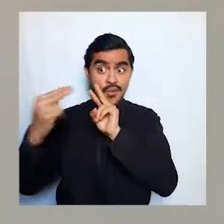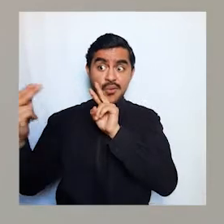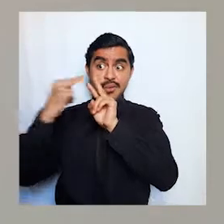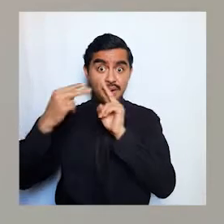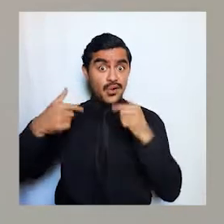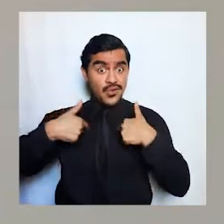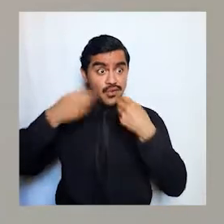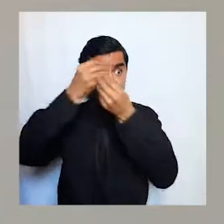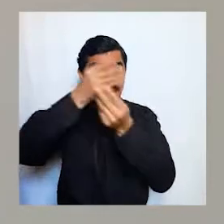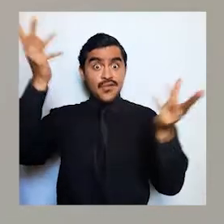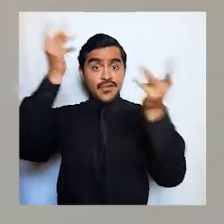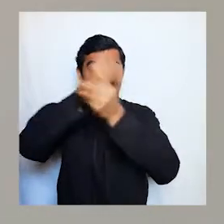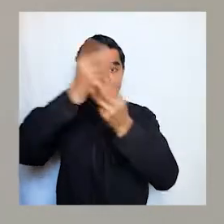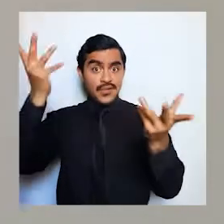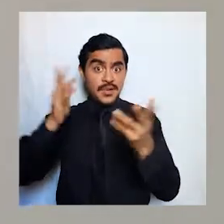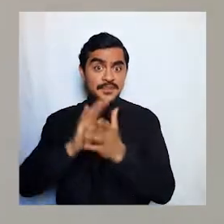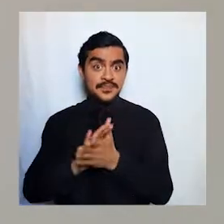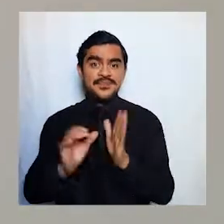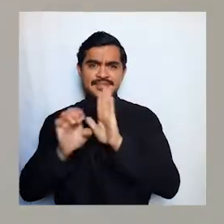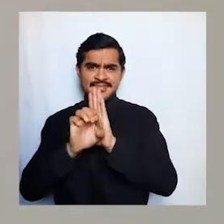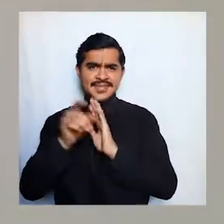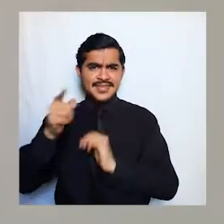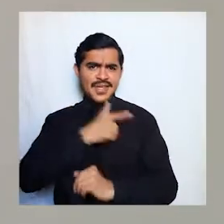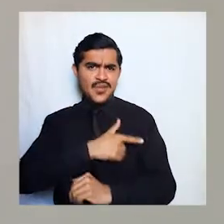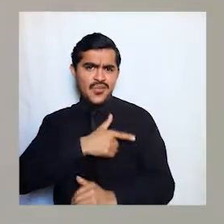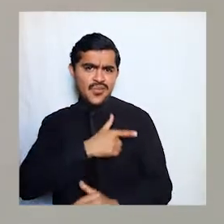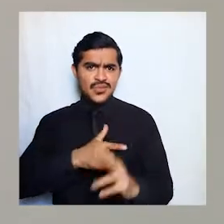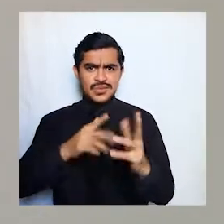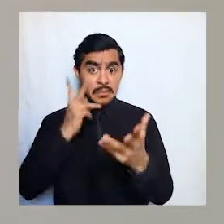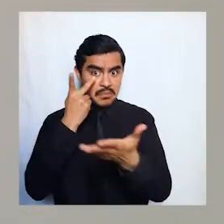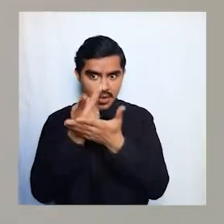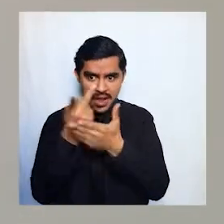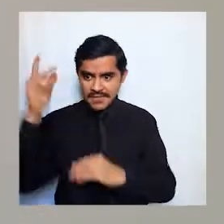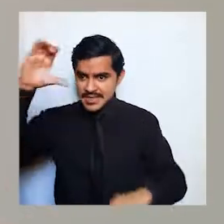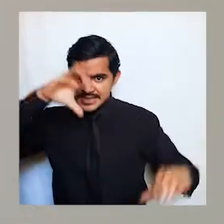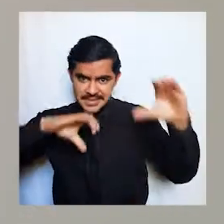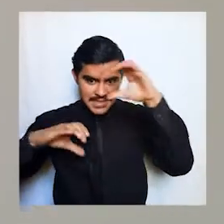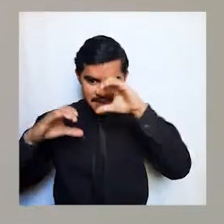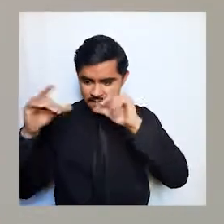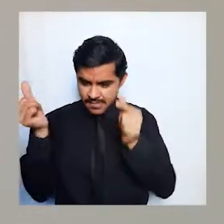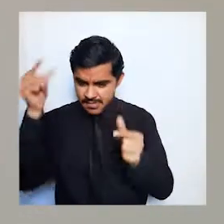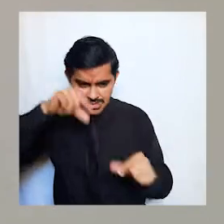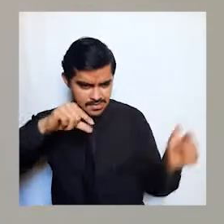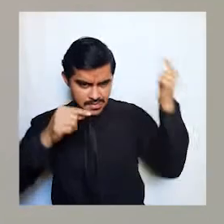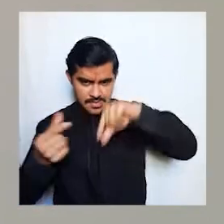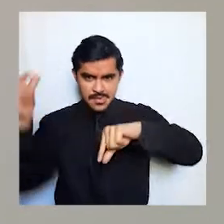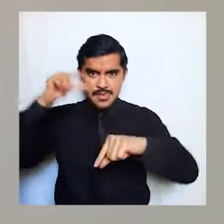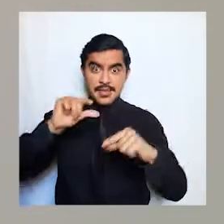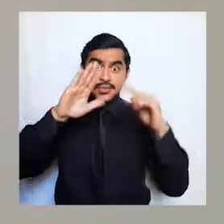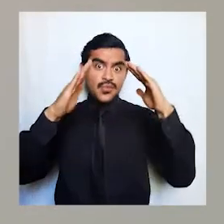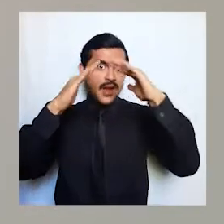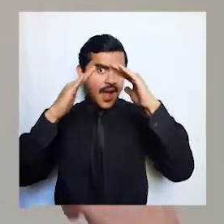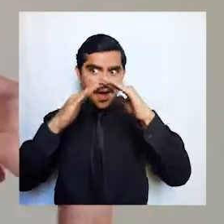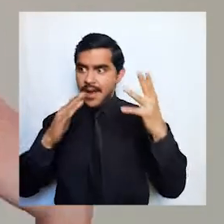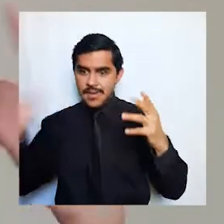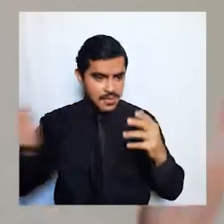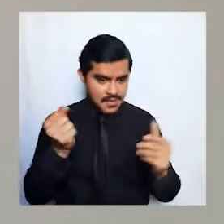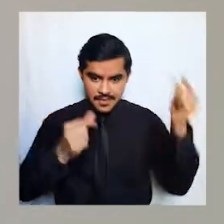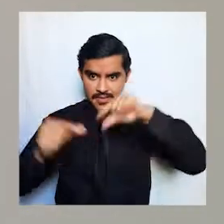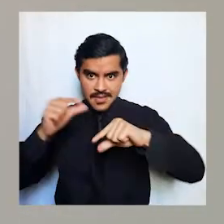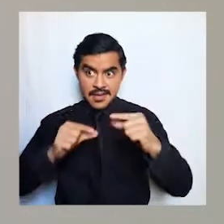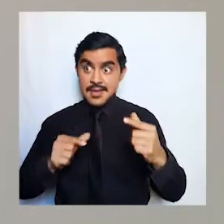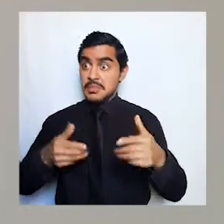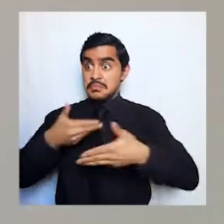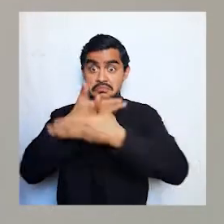que vos estás compartiendo digamos si a vos te gusta hacer muchos experimentos científicos con cosas que tienes en tu casa posiblemente le des la